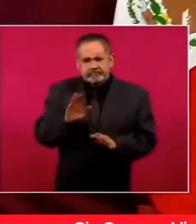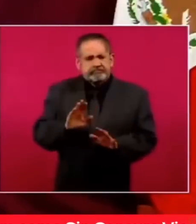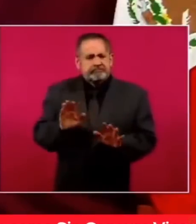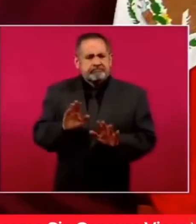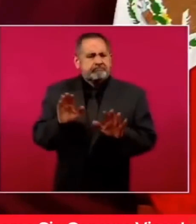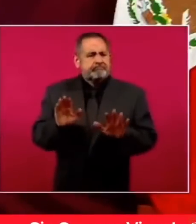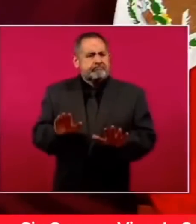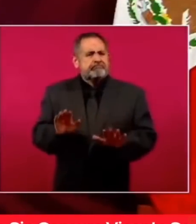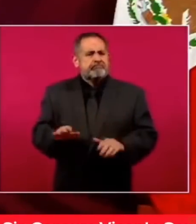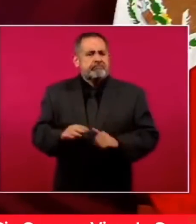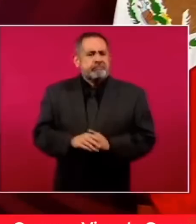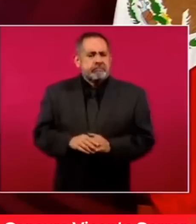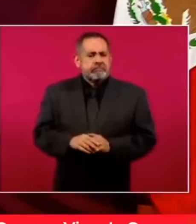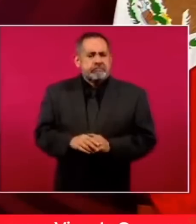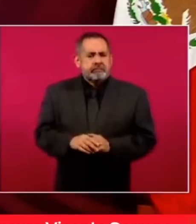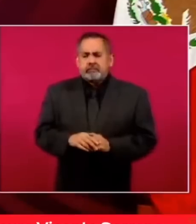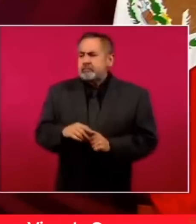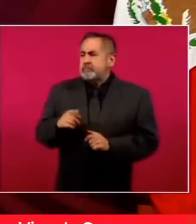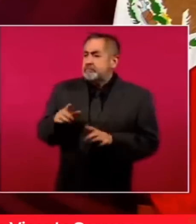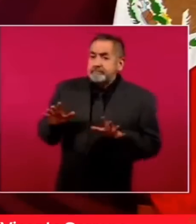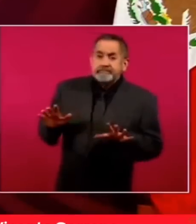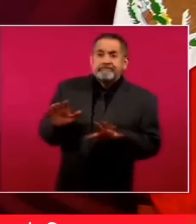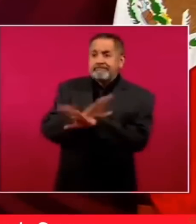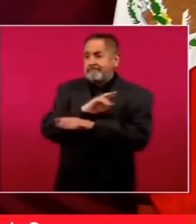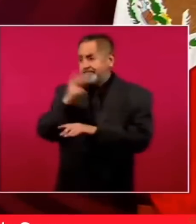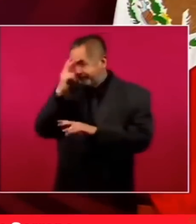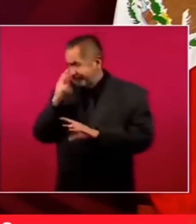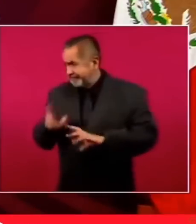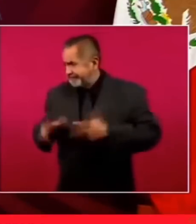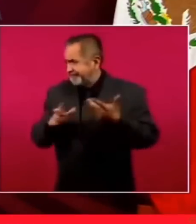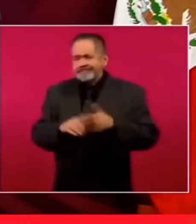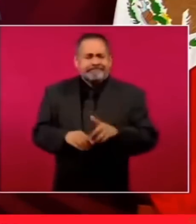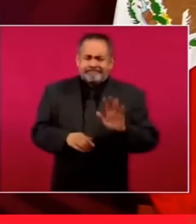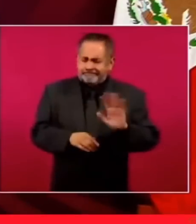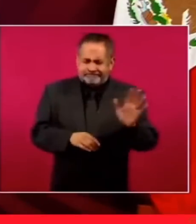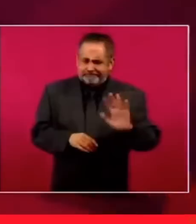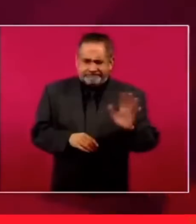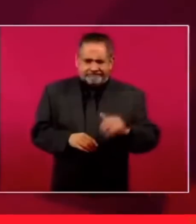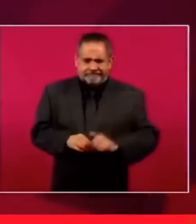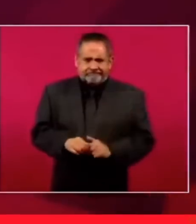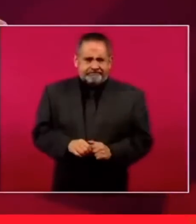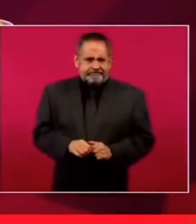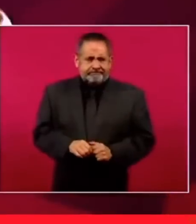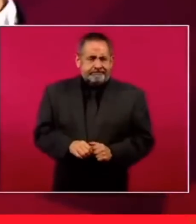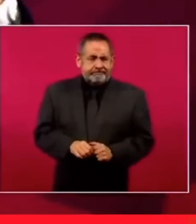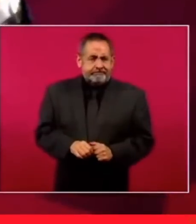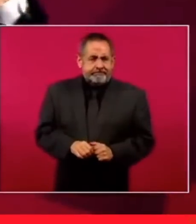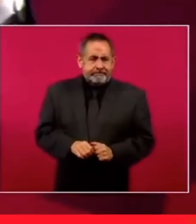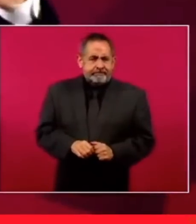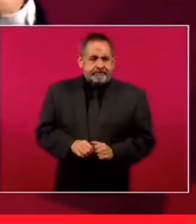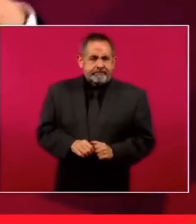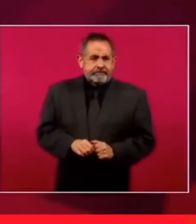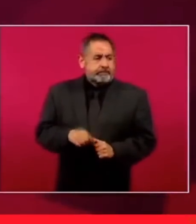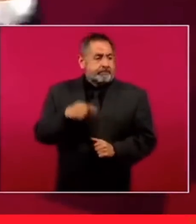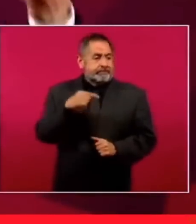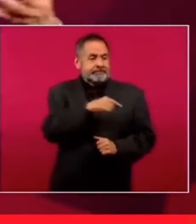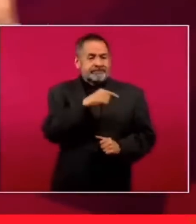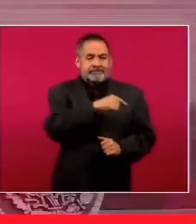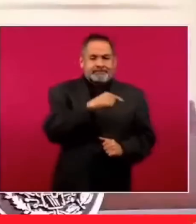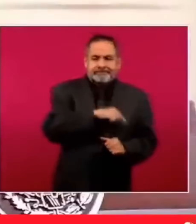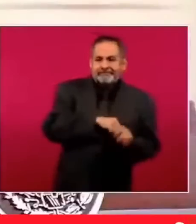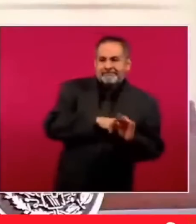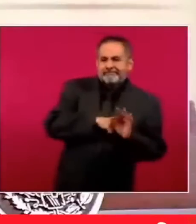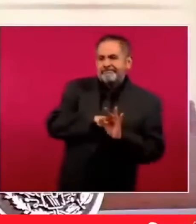y que no iban a cambiar las cosas, porque fueron creando ese ambiente, ¿no?, muy